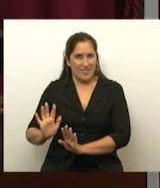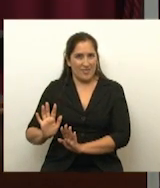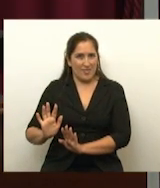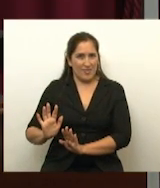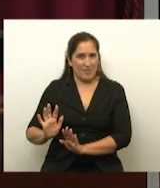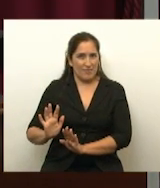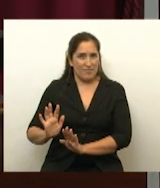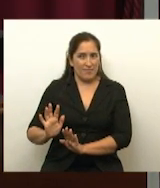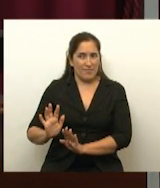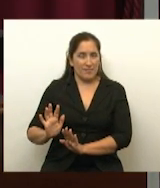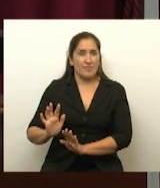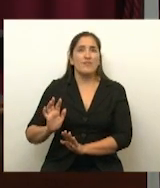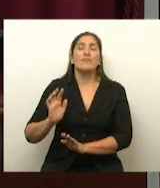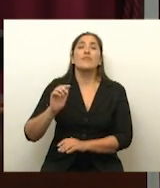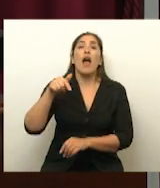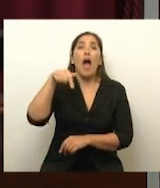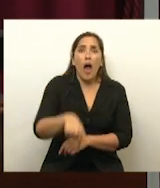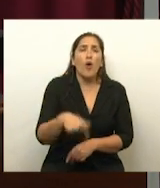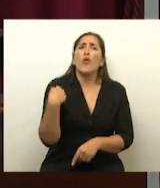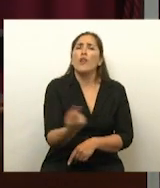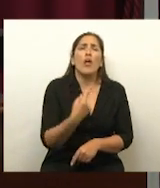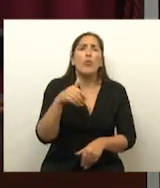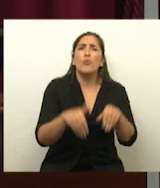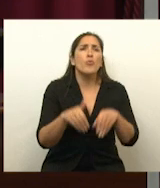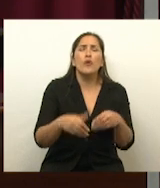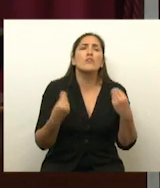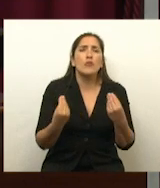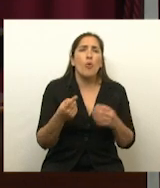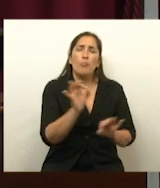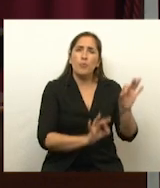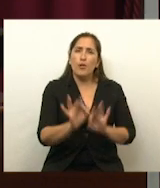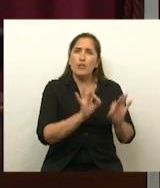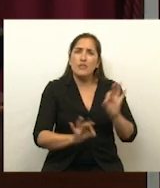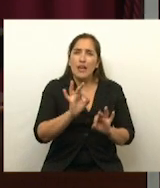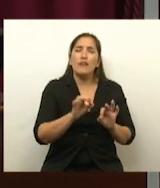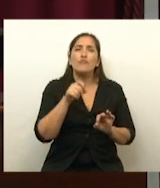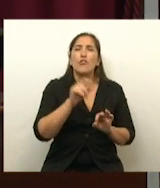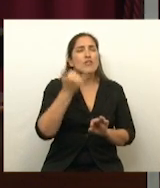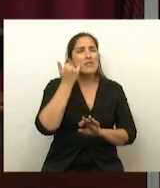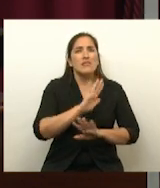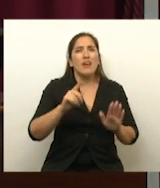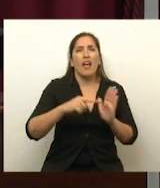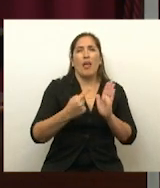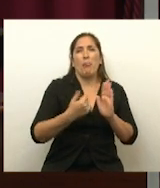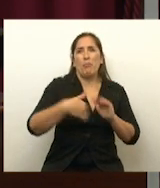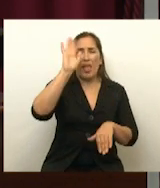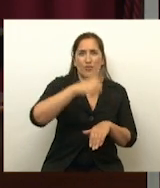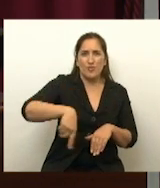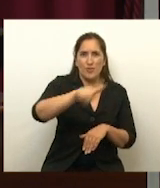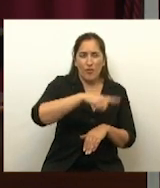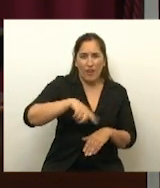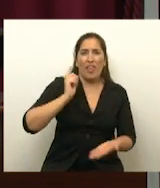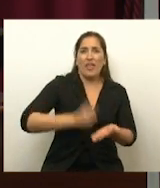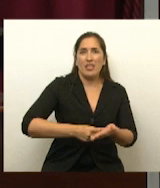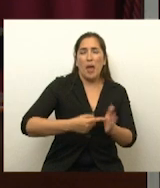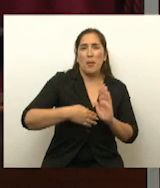Lo que se va a votar es un proyecto de mayoría, el dictamen de